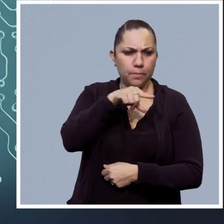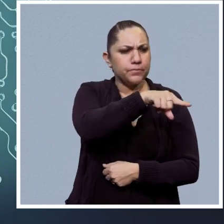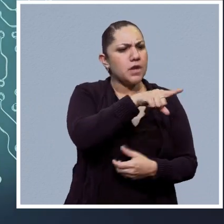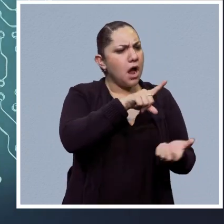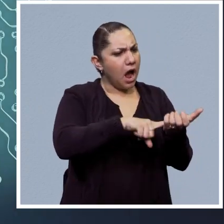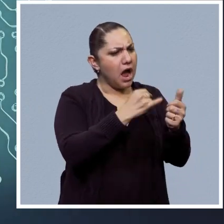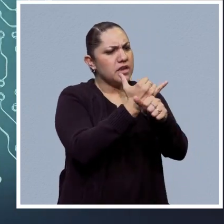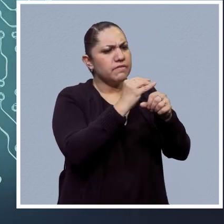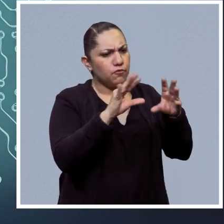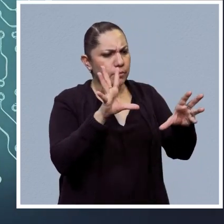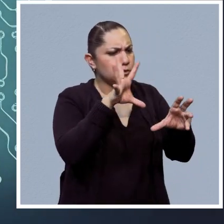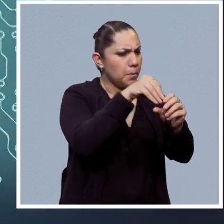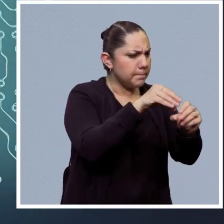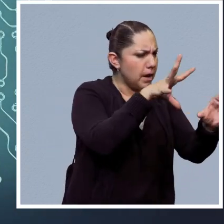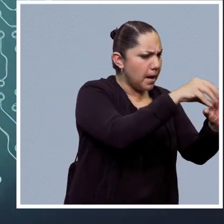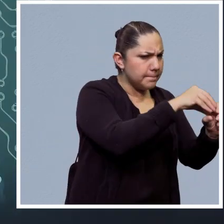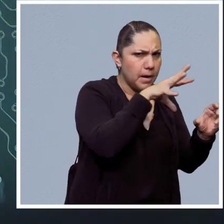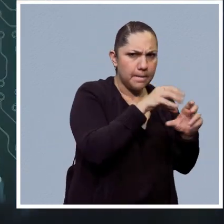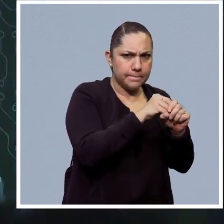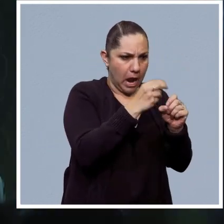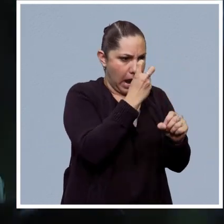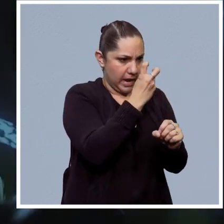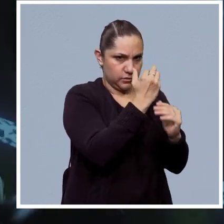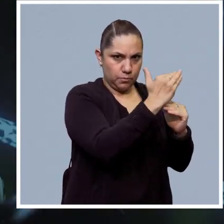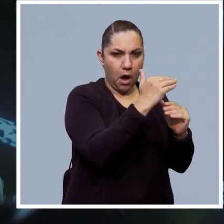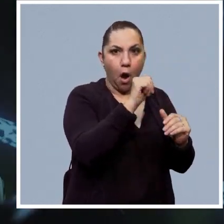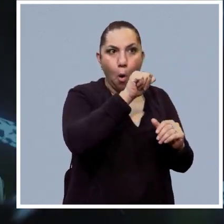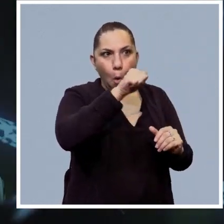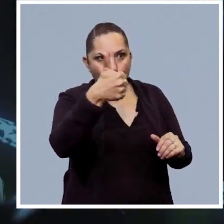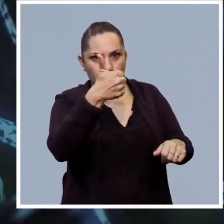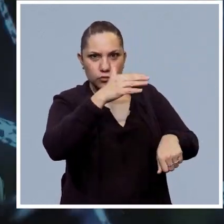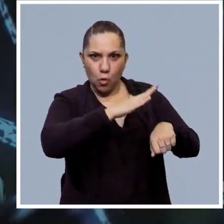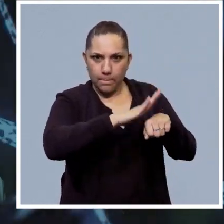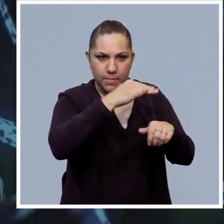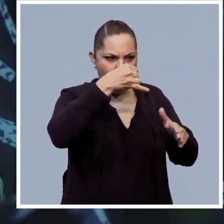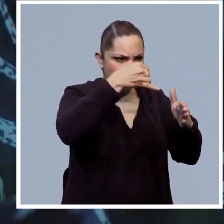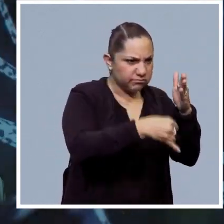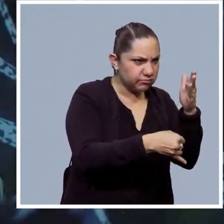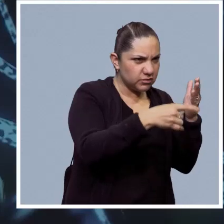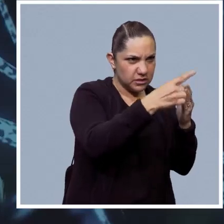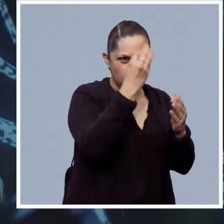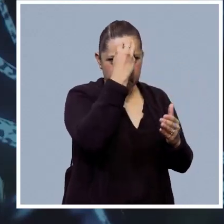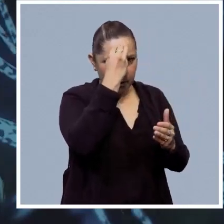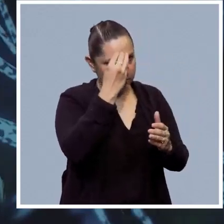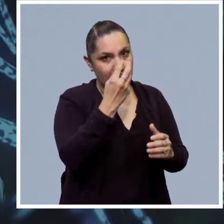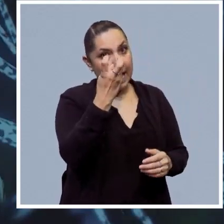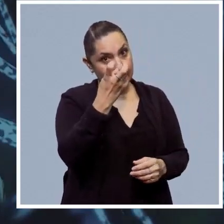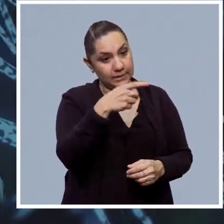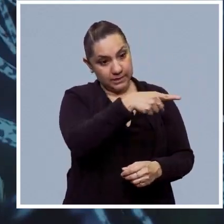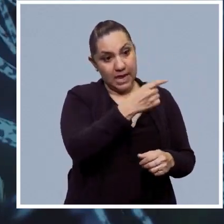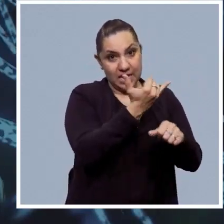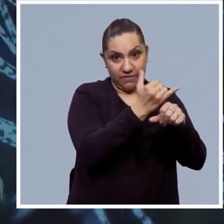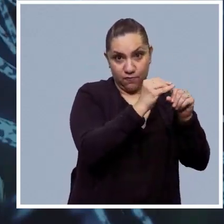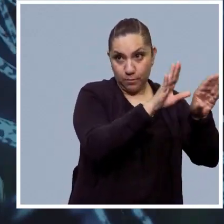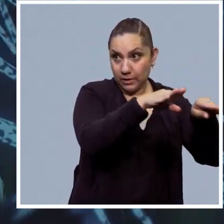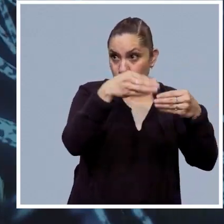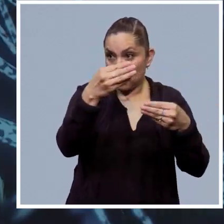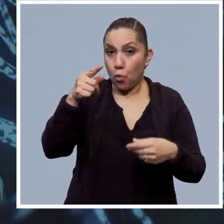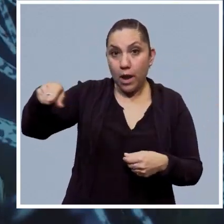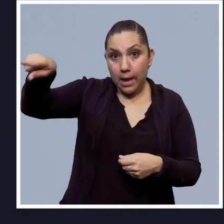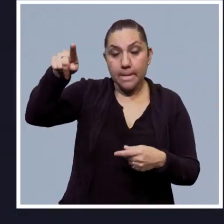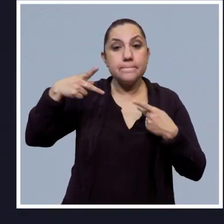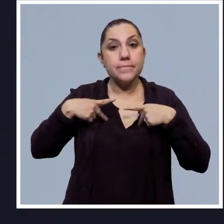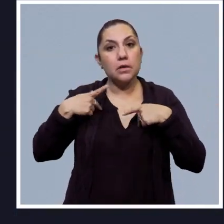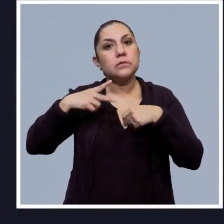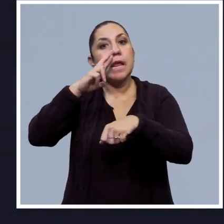Genera respuestas basadas en patrones aprendidos de datos y no posee conocimiento previo más allá de su entrenamiento. Los usuarios deben tener